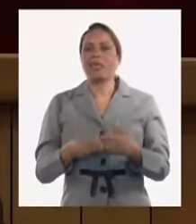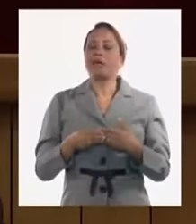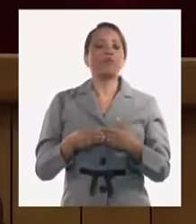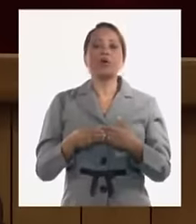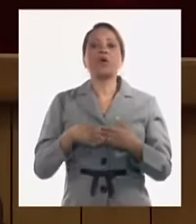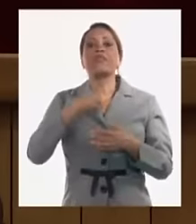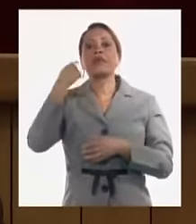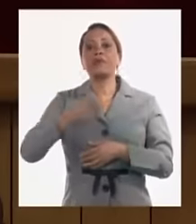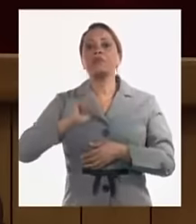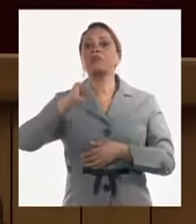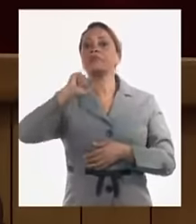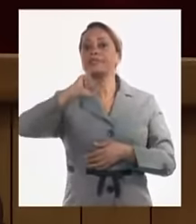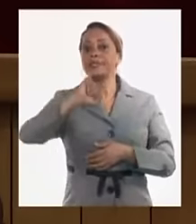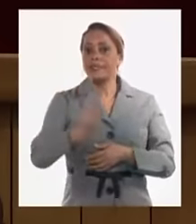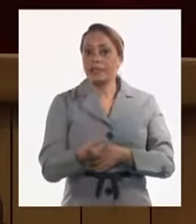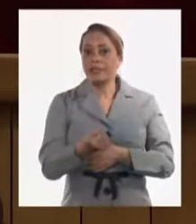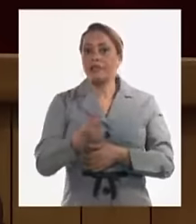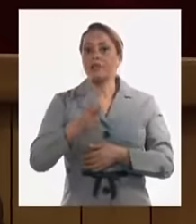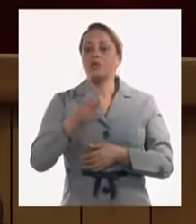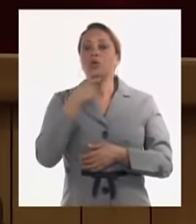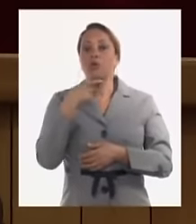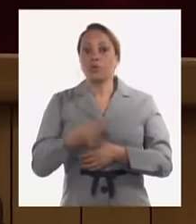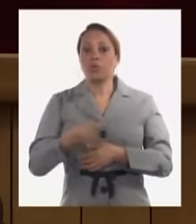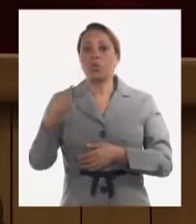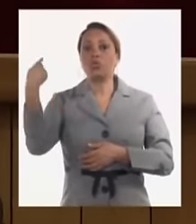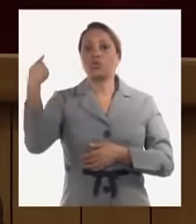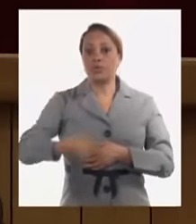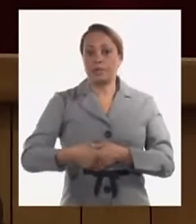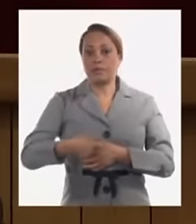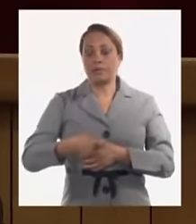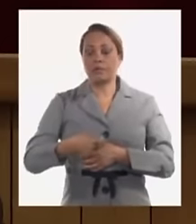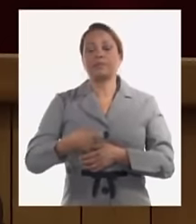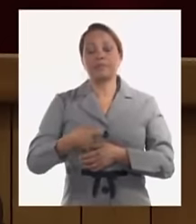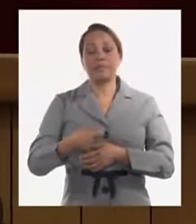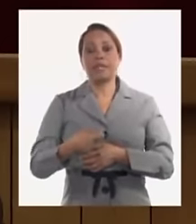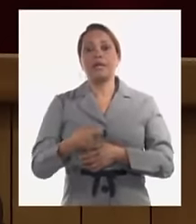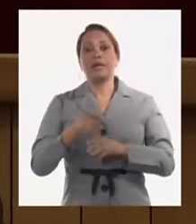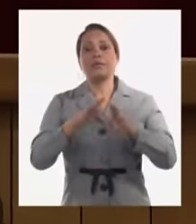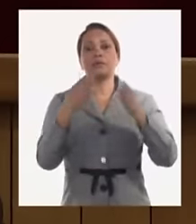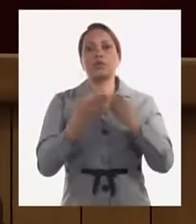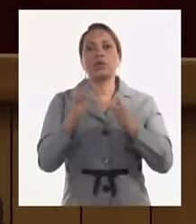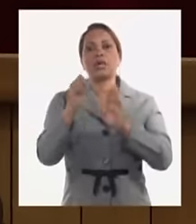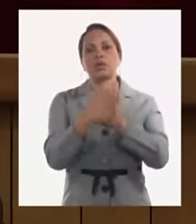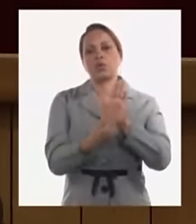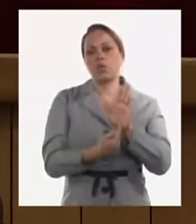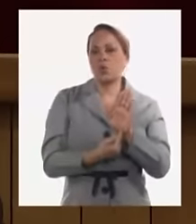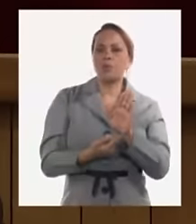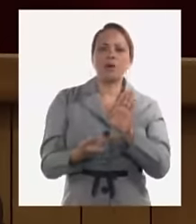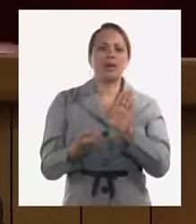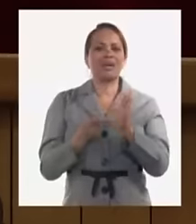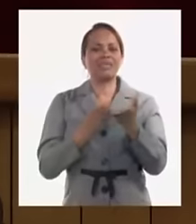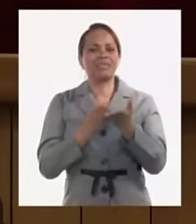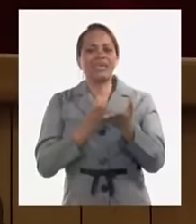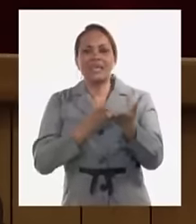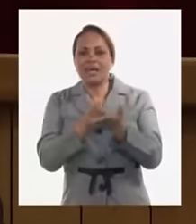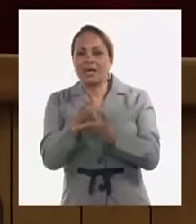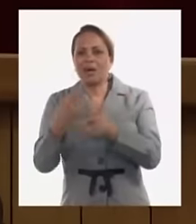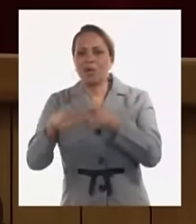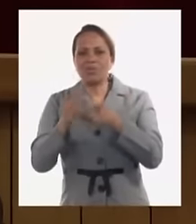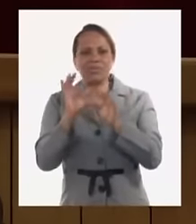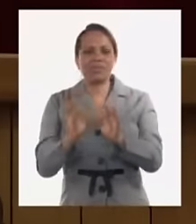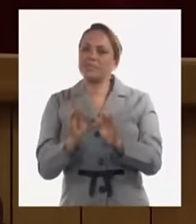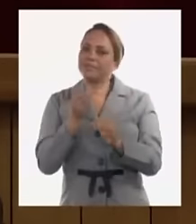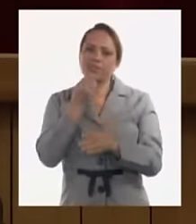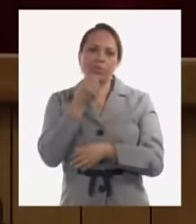con justicia en el marco de lo que está establecido pero no puede seguir las cosas como están tampoco es una